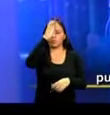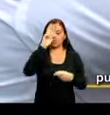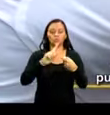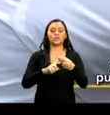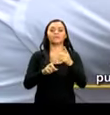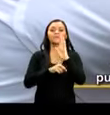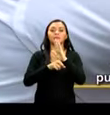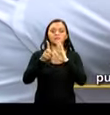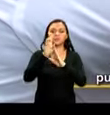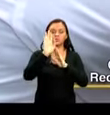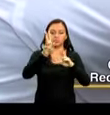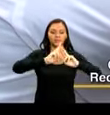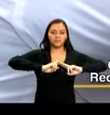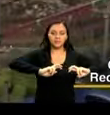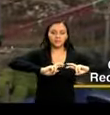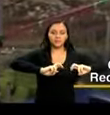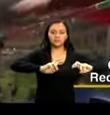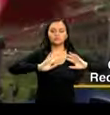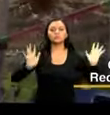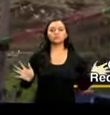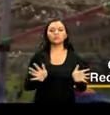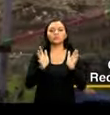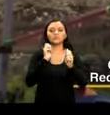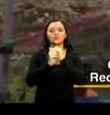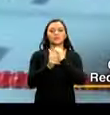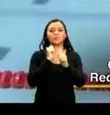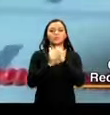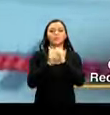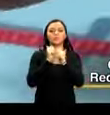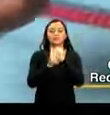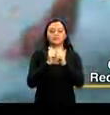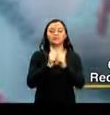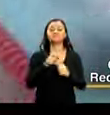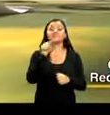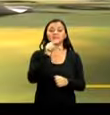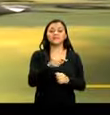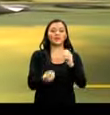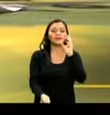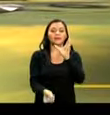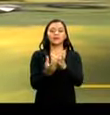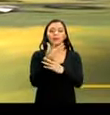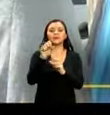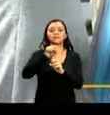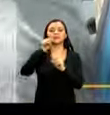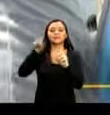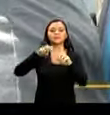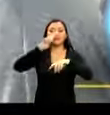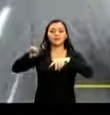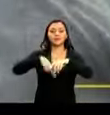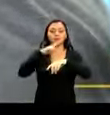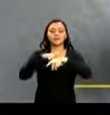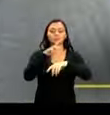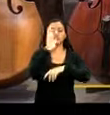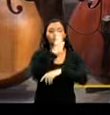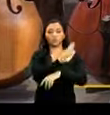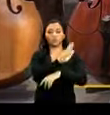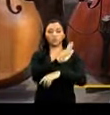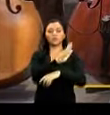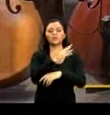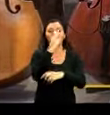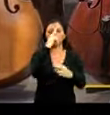culturales, el desarrollo de la investigación y promover el deporte en el país. Para ello se creará el Sistema Nacional de